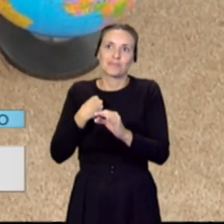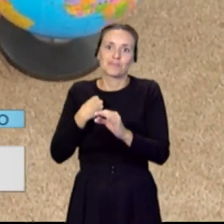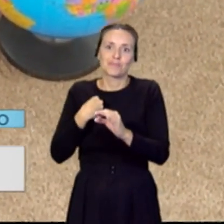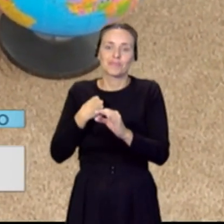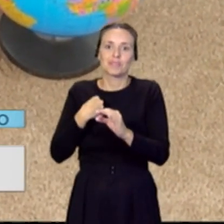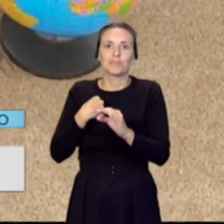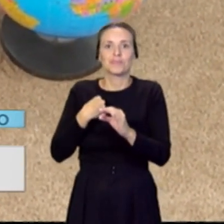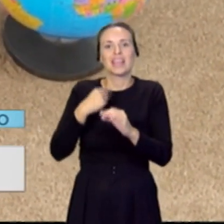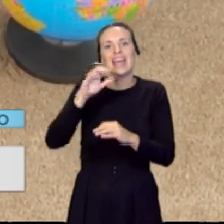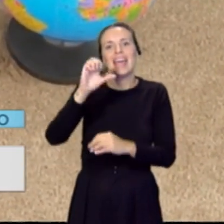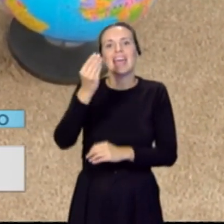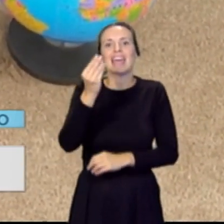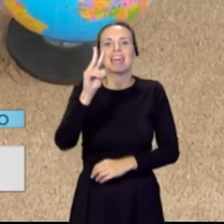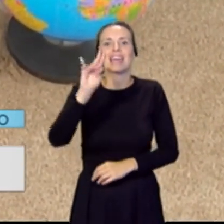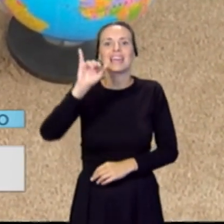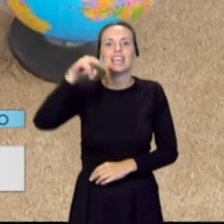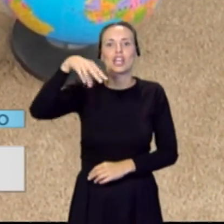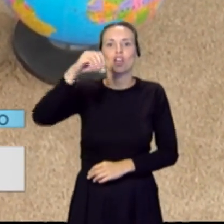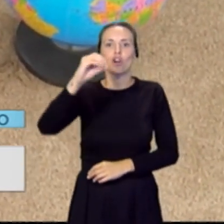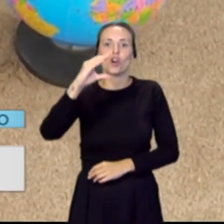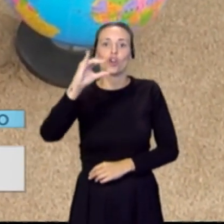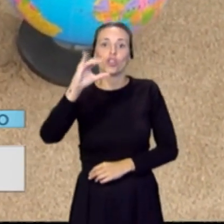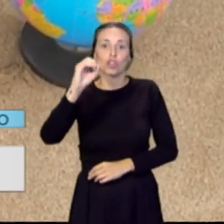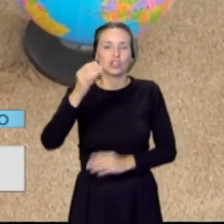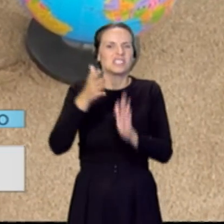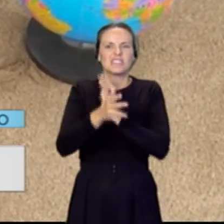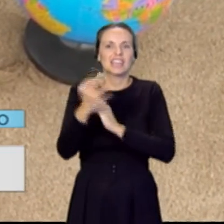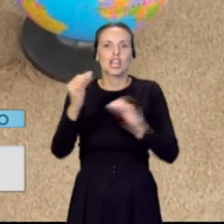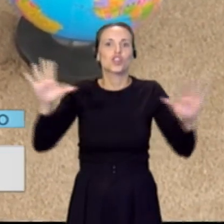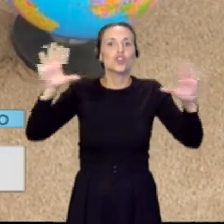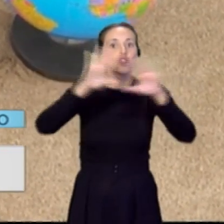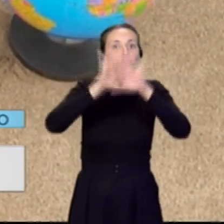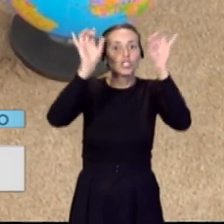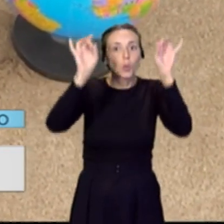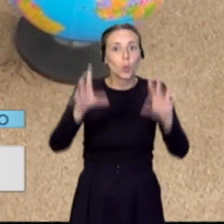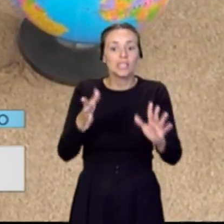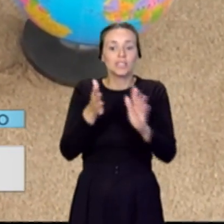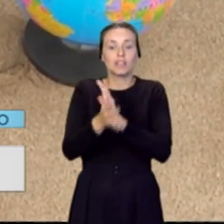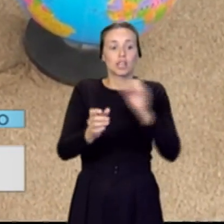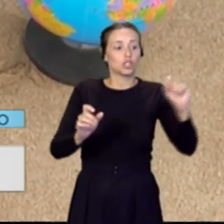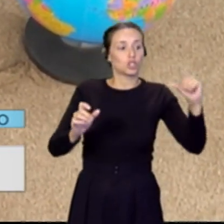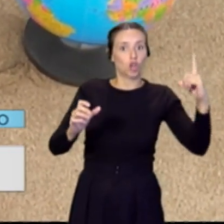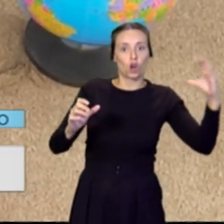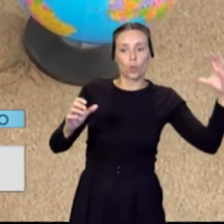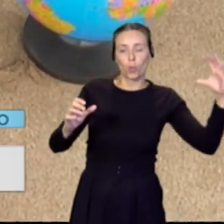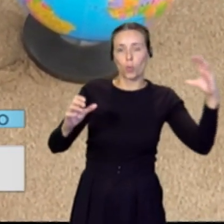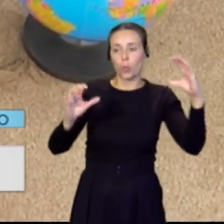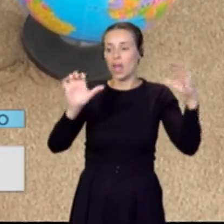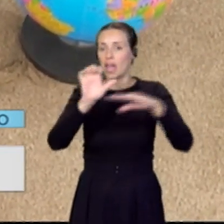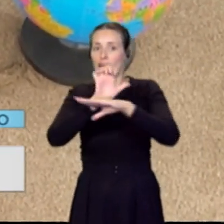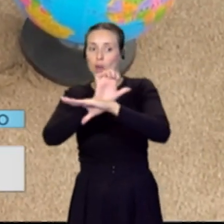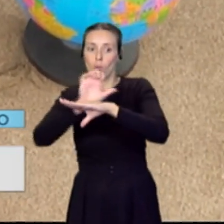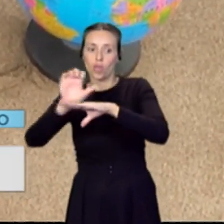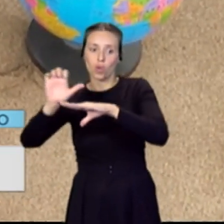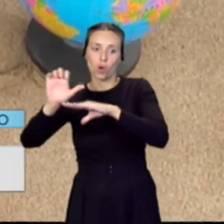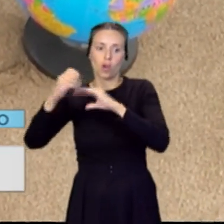Equinoccio significa noche igual, es decir, al incidir el Sol en el ecuador prácticamente dura lo mismo la